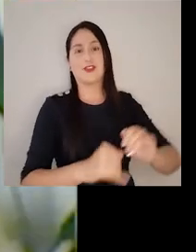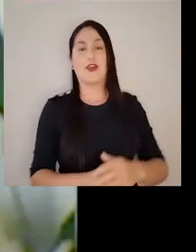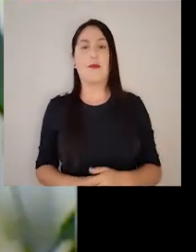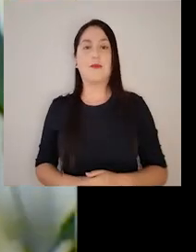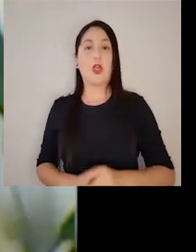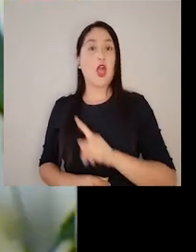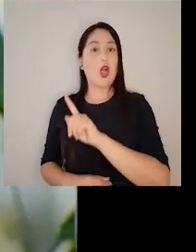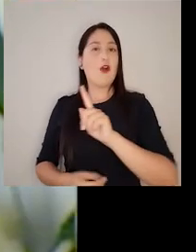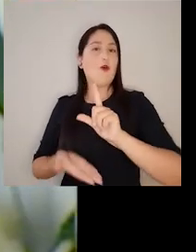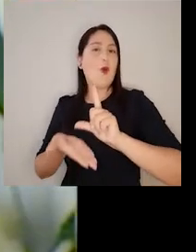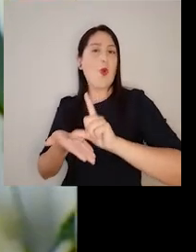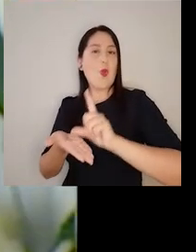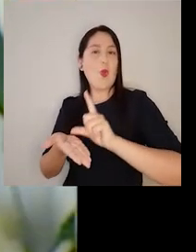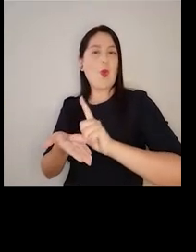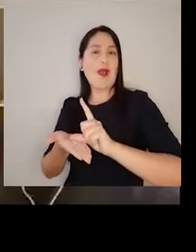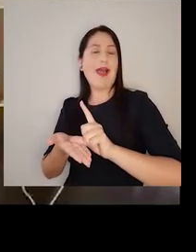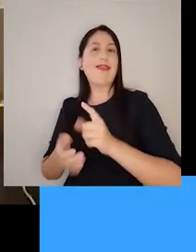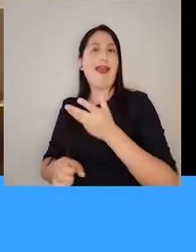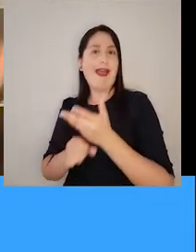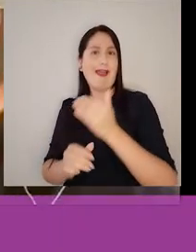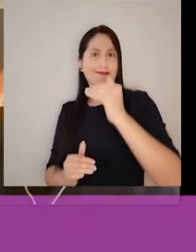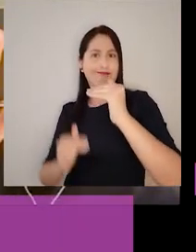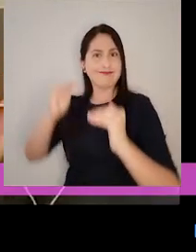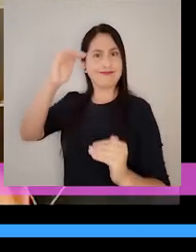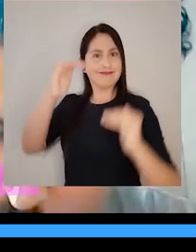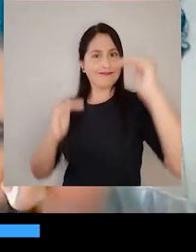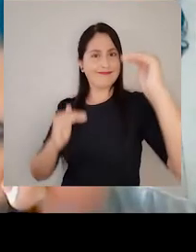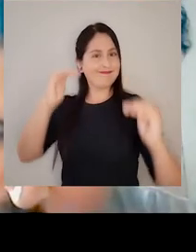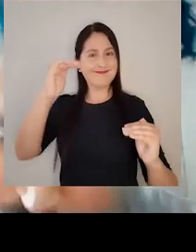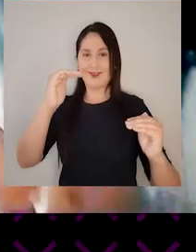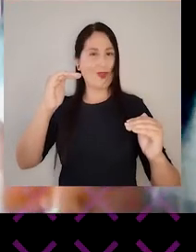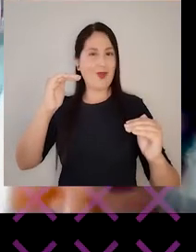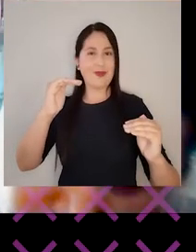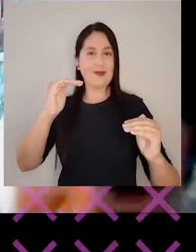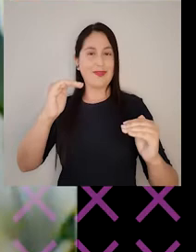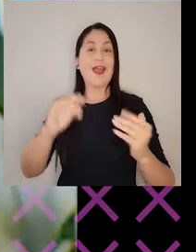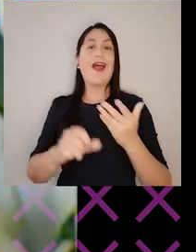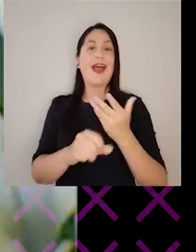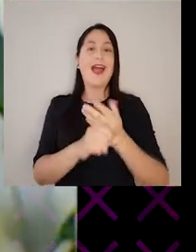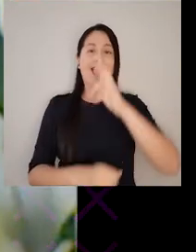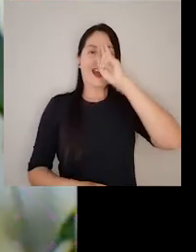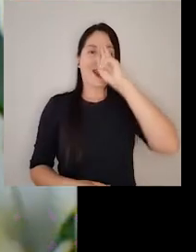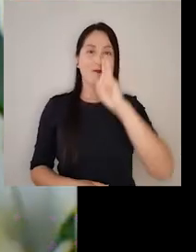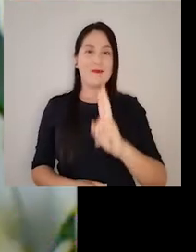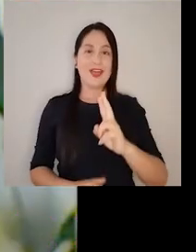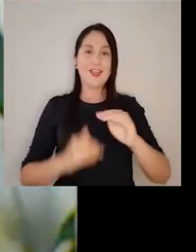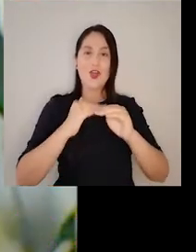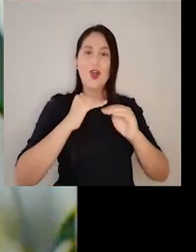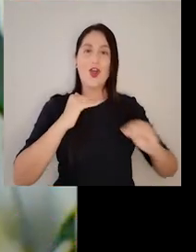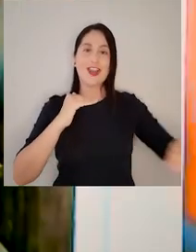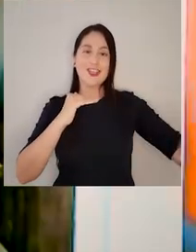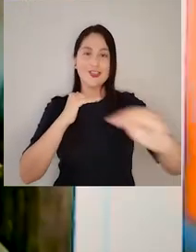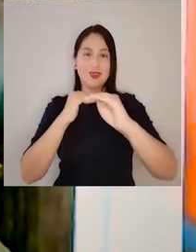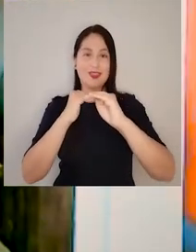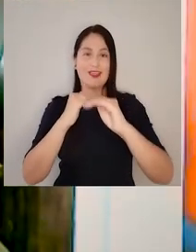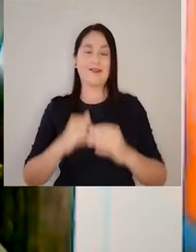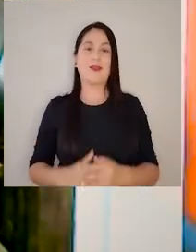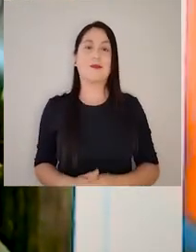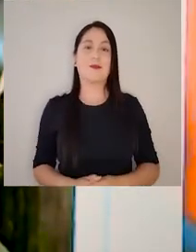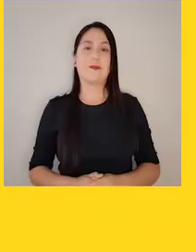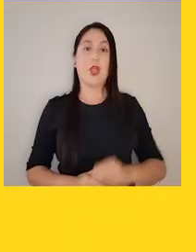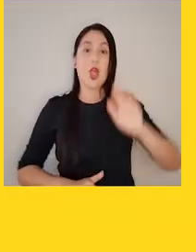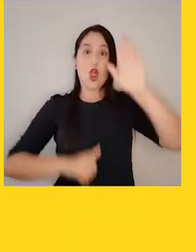No es un espacio donde hay jerarquía, sino que en el fondo donde hay respeto, horizontalidad. La